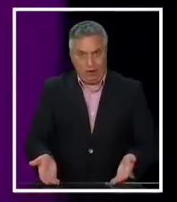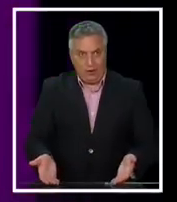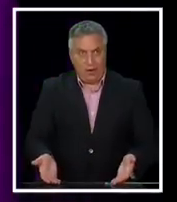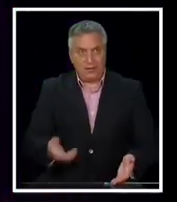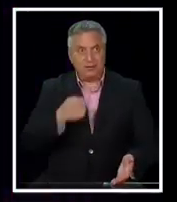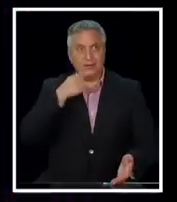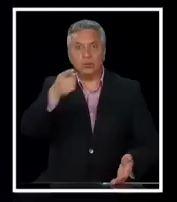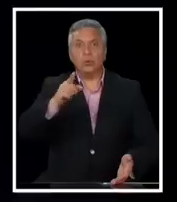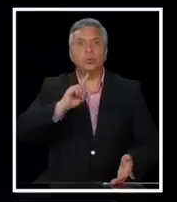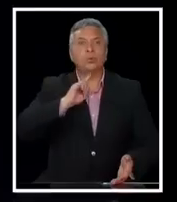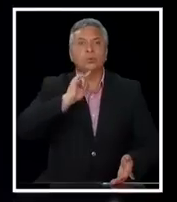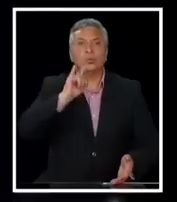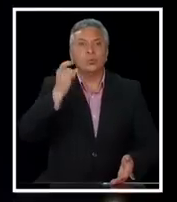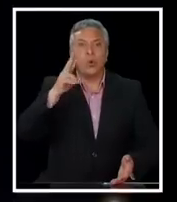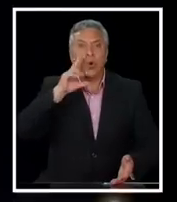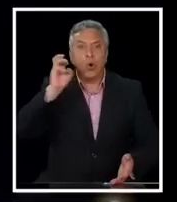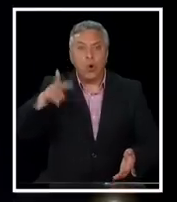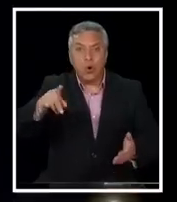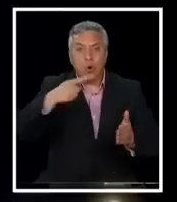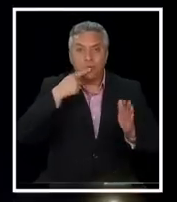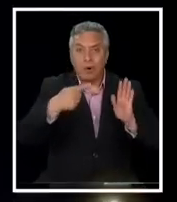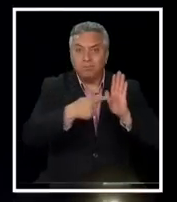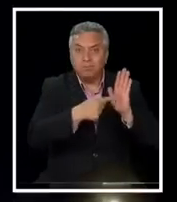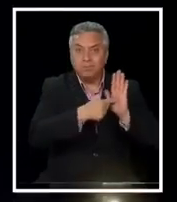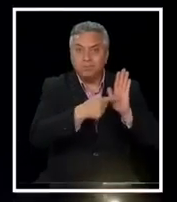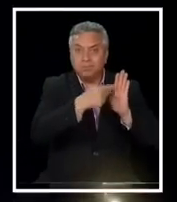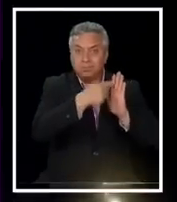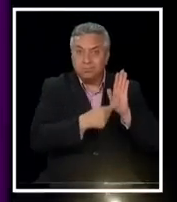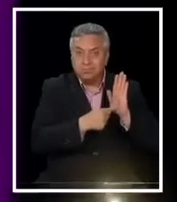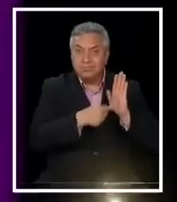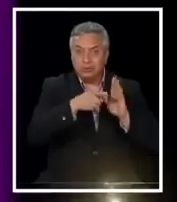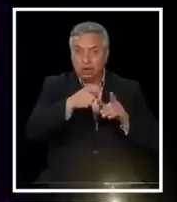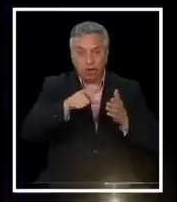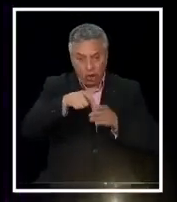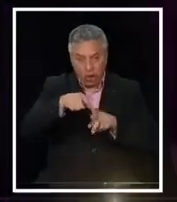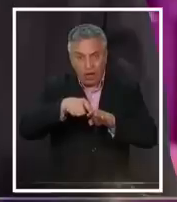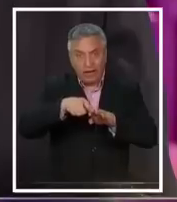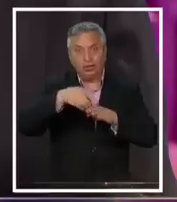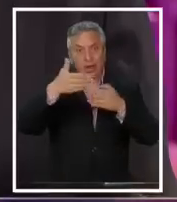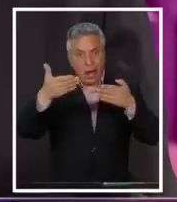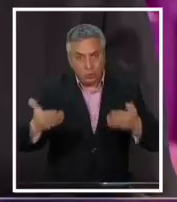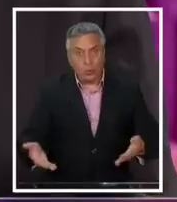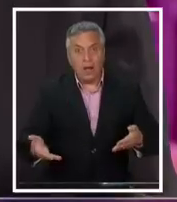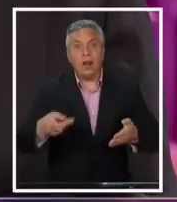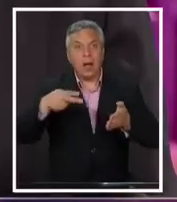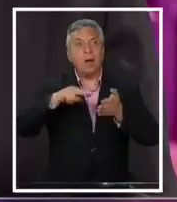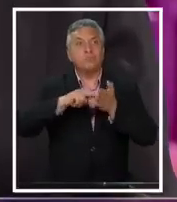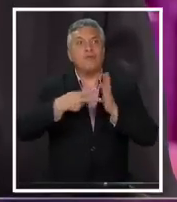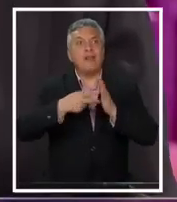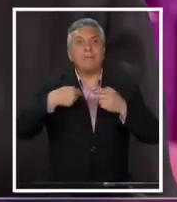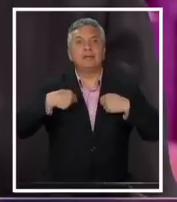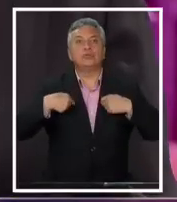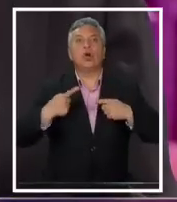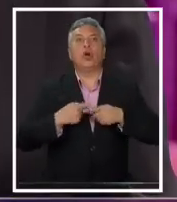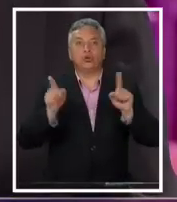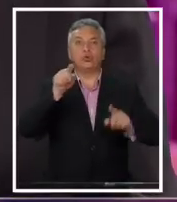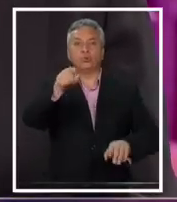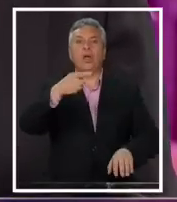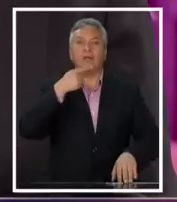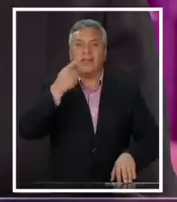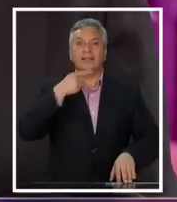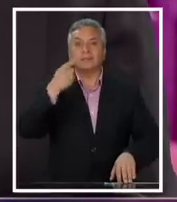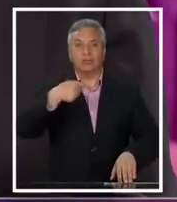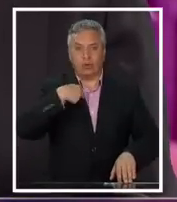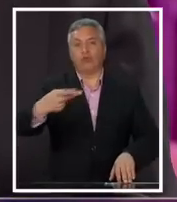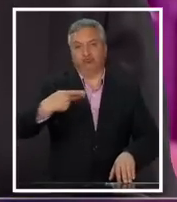quórums que le pusieron en Pero es con el Congreso actual. El problema que nosotros tenemos es otro. Tú has reiterado varias veces que